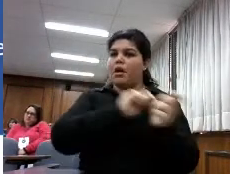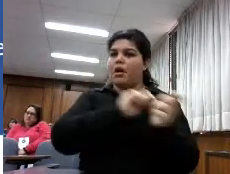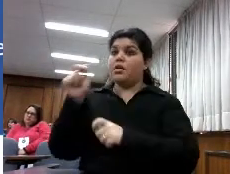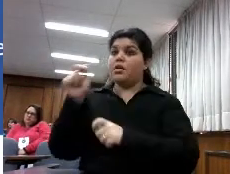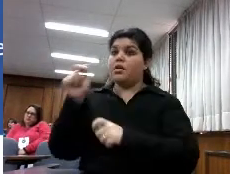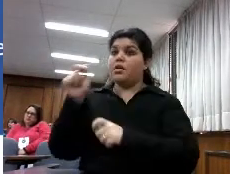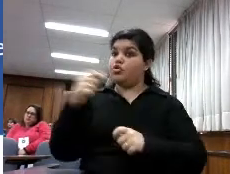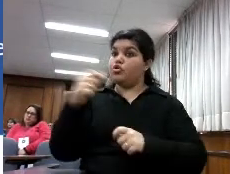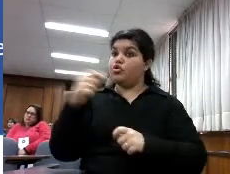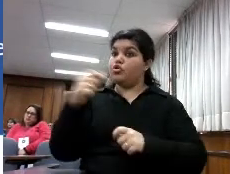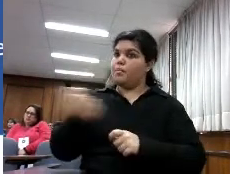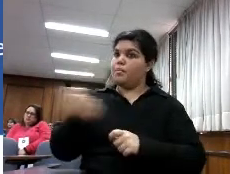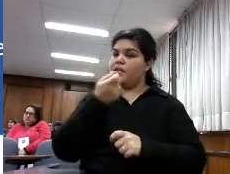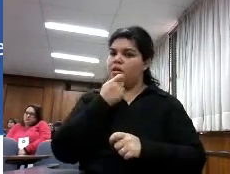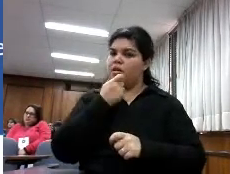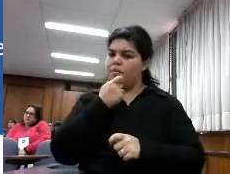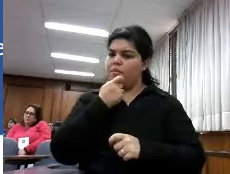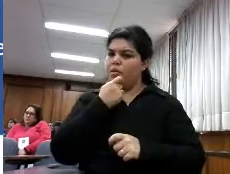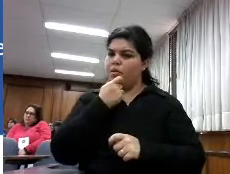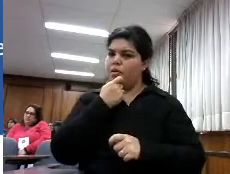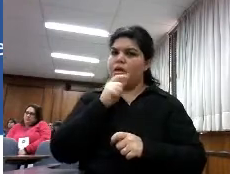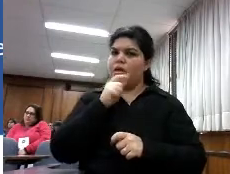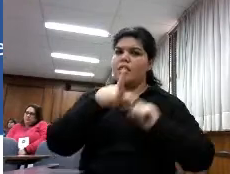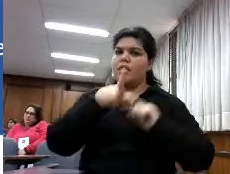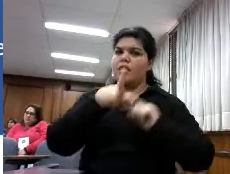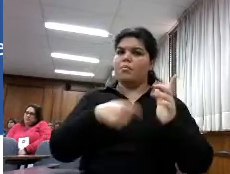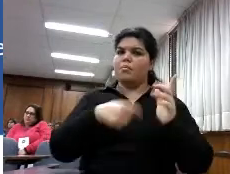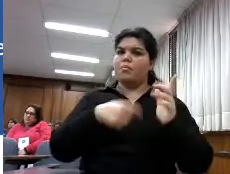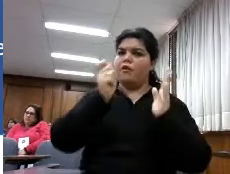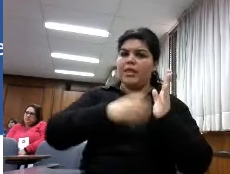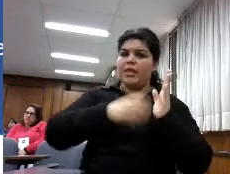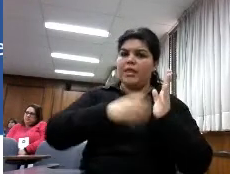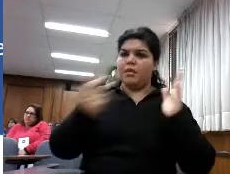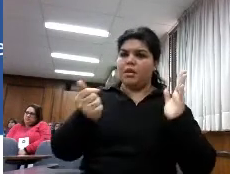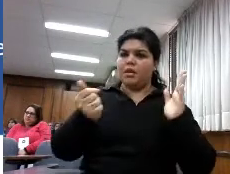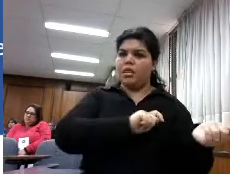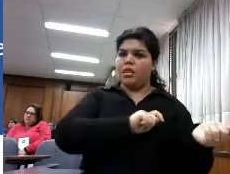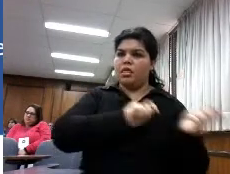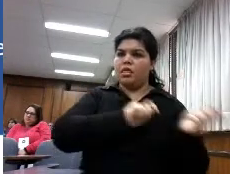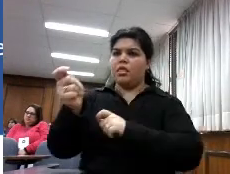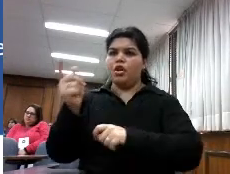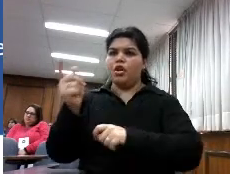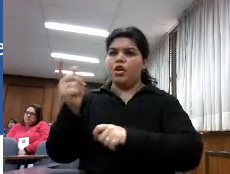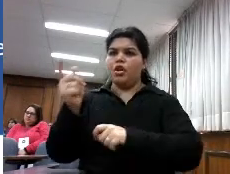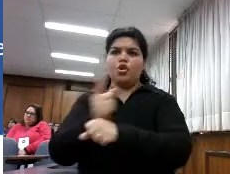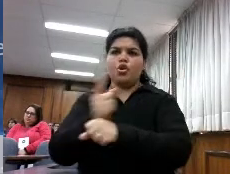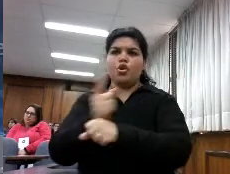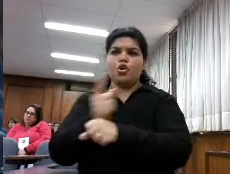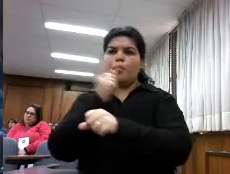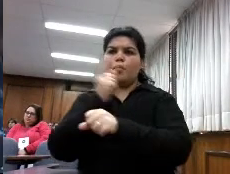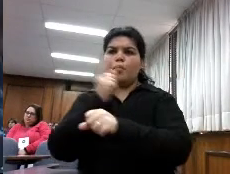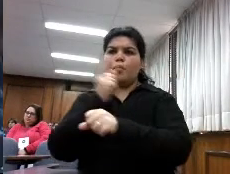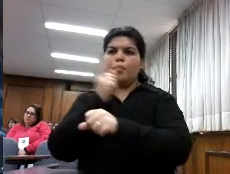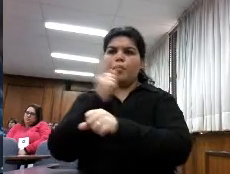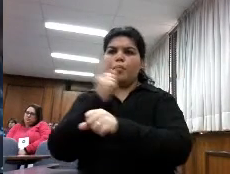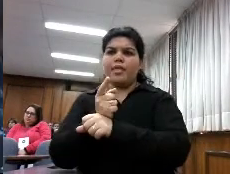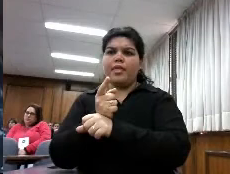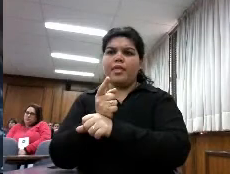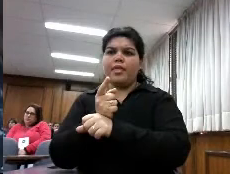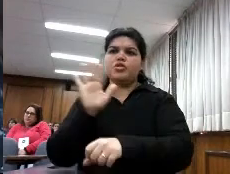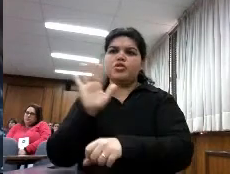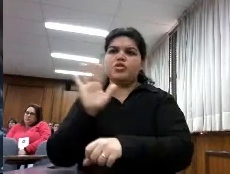porque si no te deja transferir contenidos a otra plataforma te tiene atrapado y en general podemos decir que estas tres